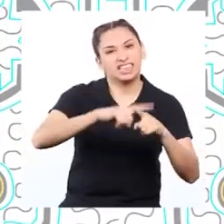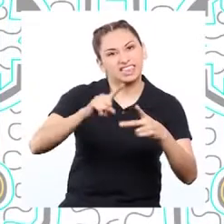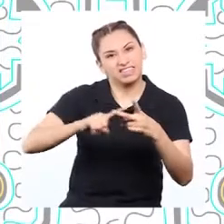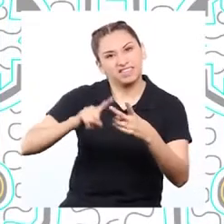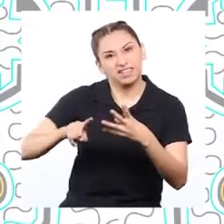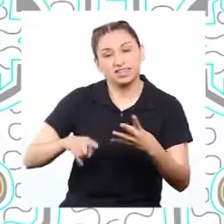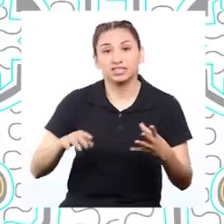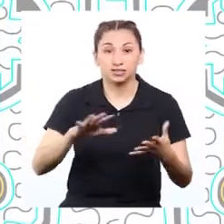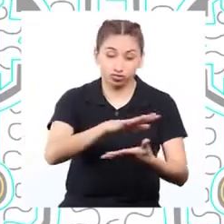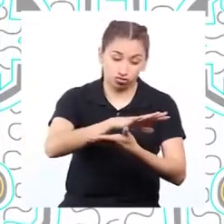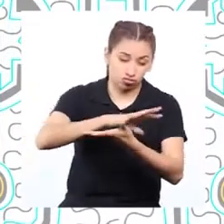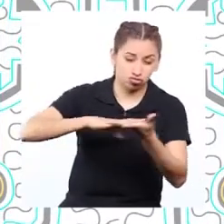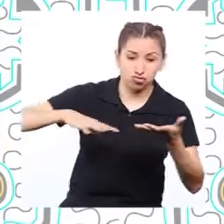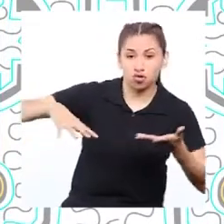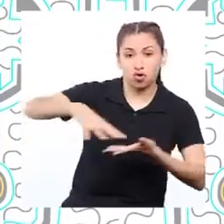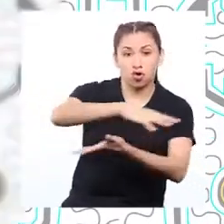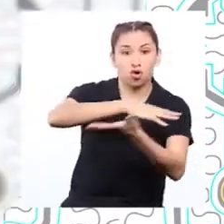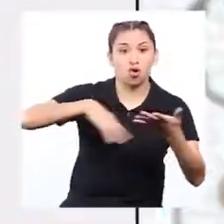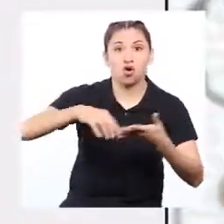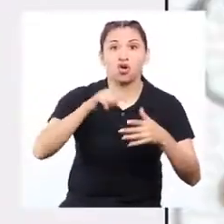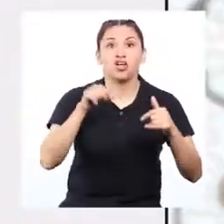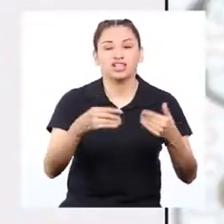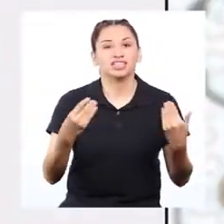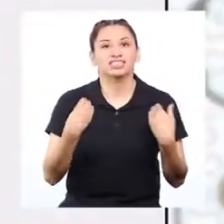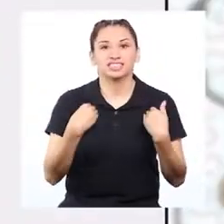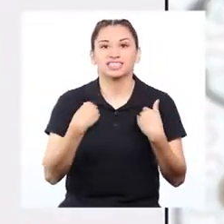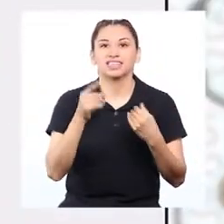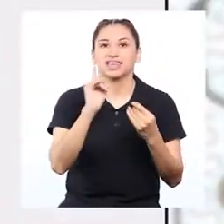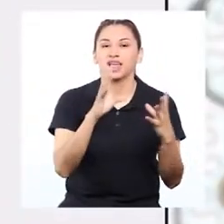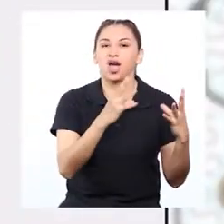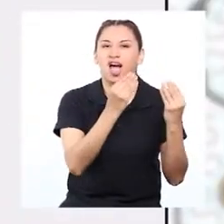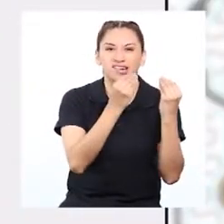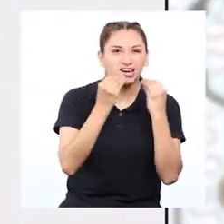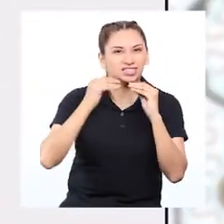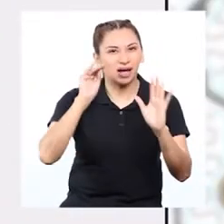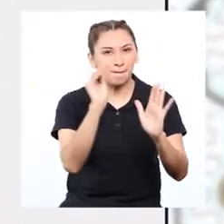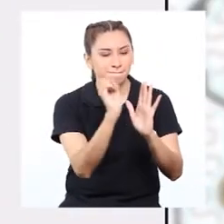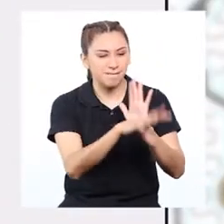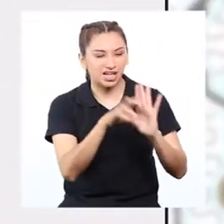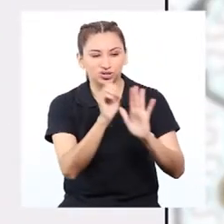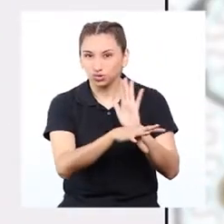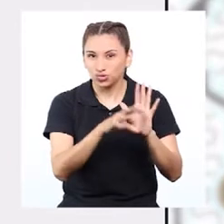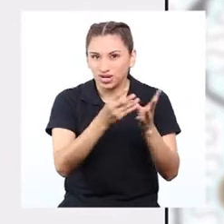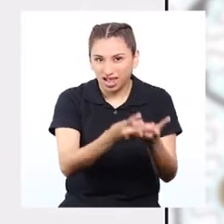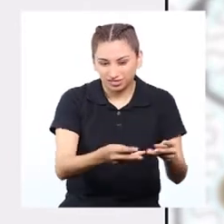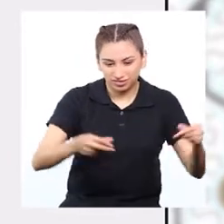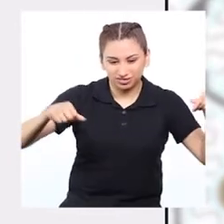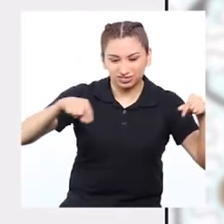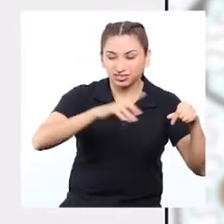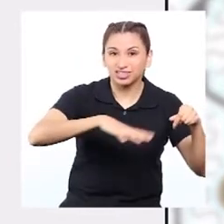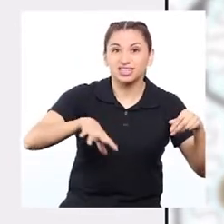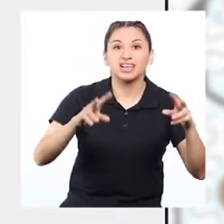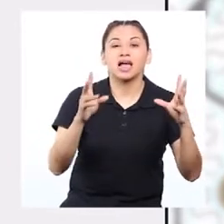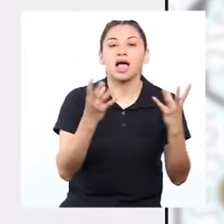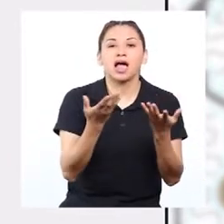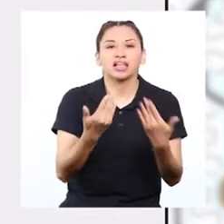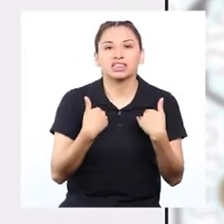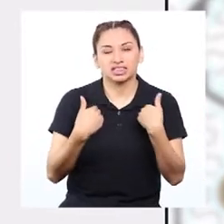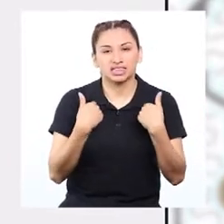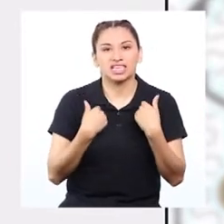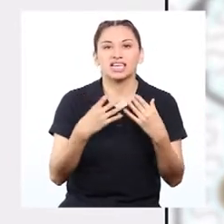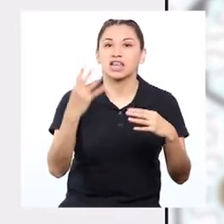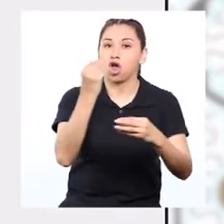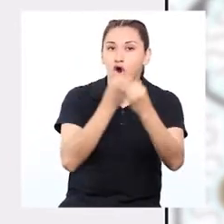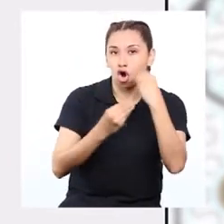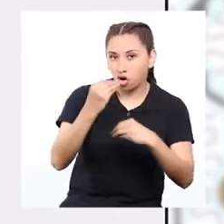materiales. Entre todos los residuos sólidos, los residuos orgánicos pasan por un proceso de descomposición. Entre los residuos